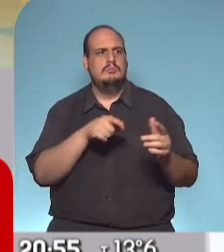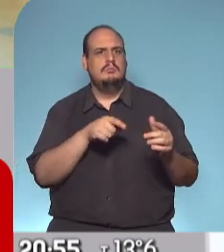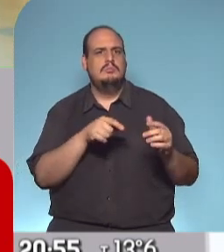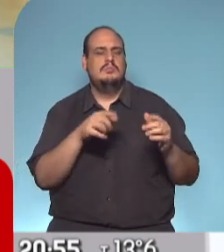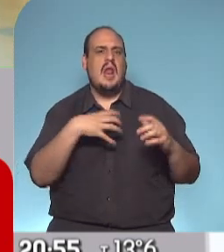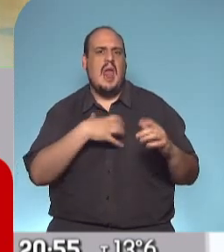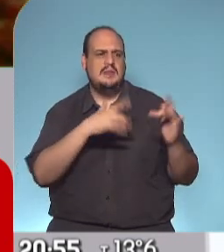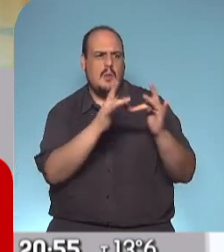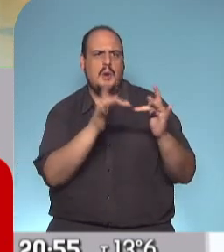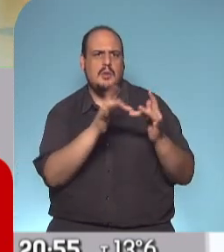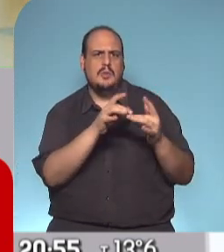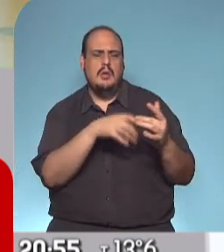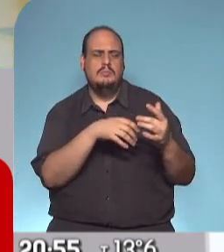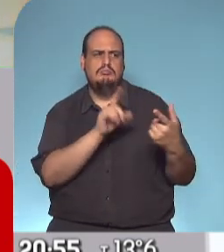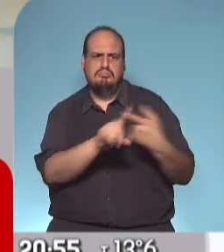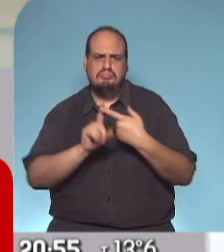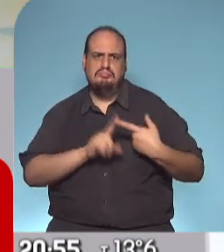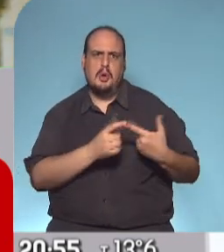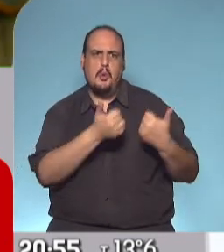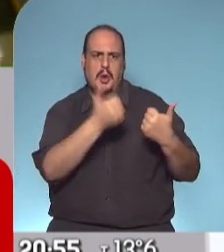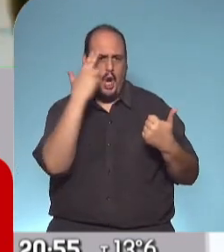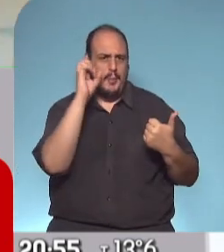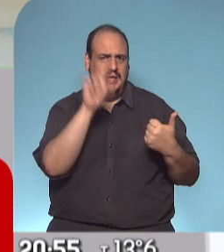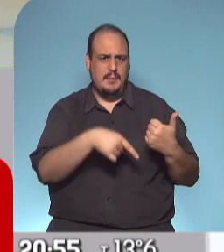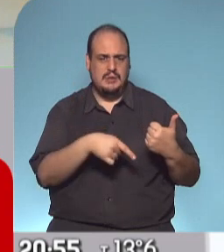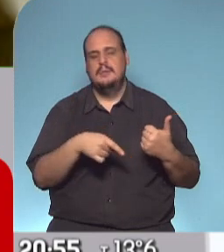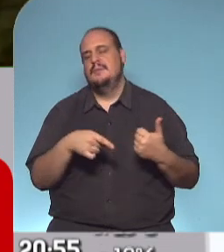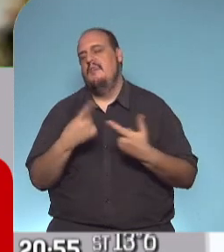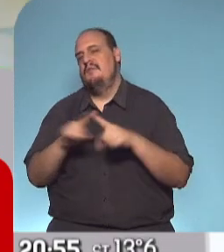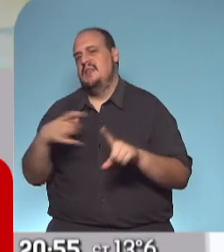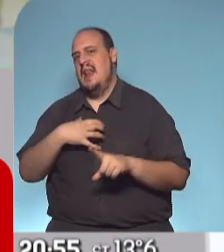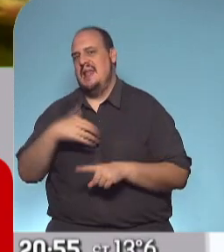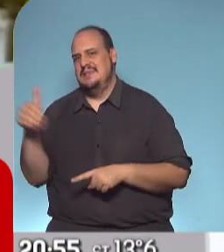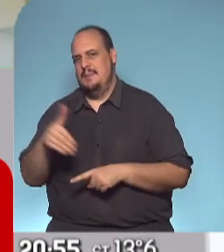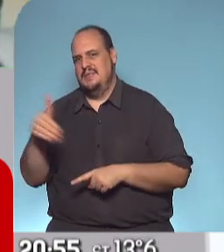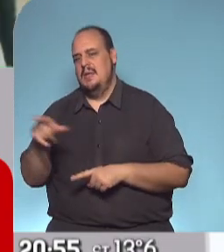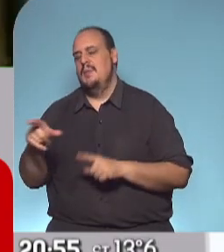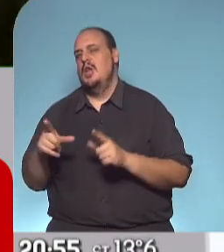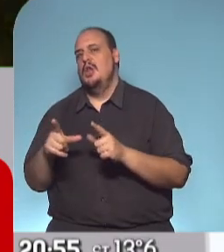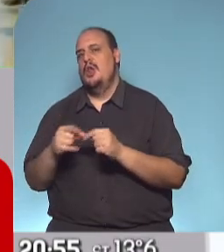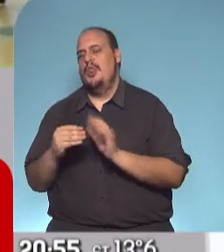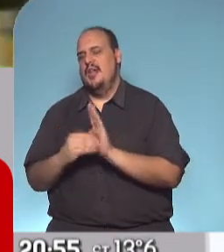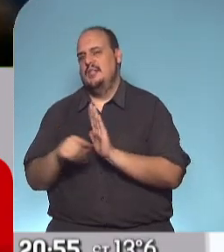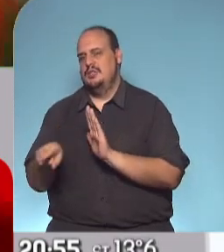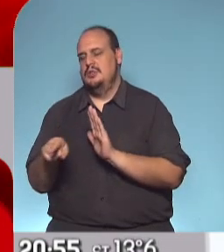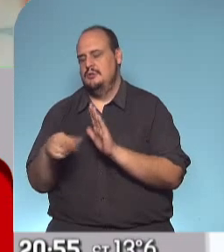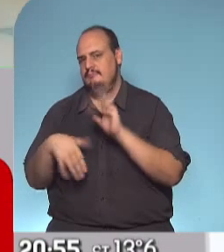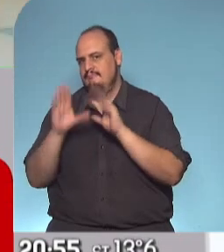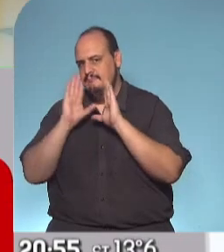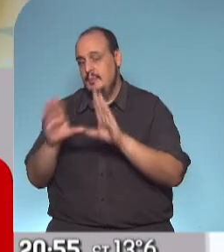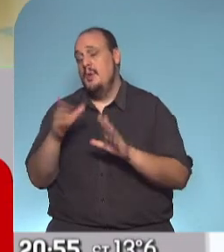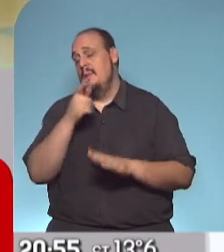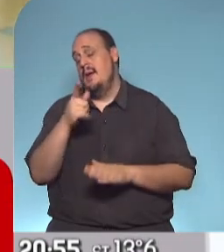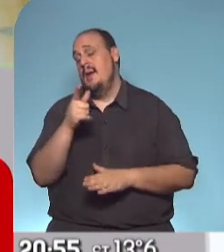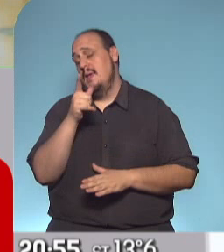las clases virtuales, que por supuesto que no es lo mismo como que la clase presencial, pero remarca un poco este dato porque se supone que se va a estirar la